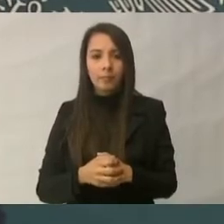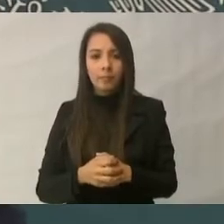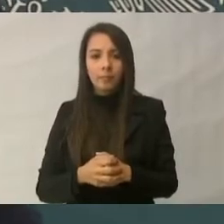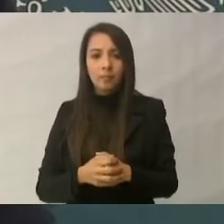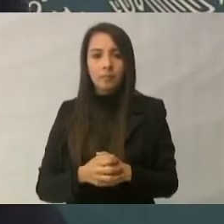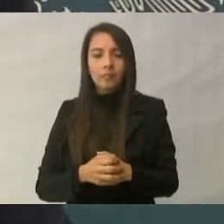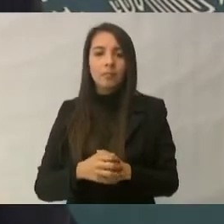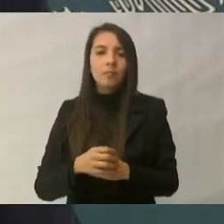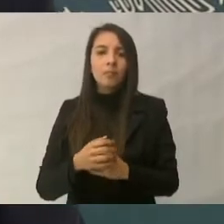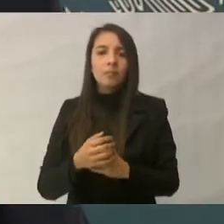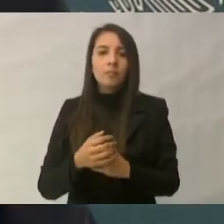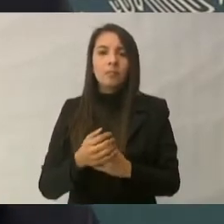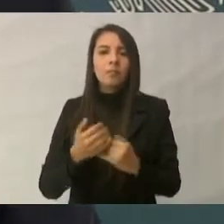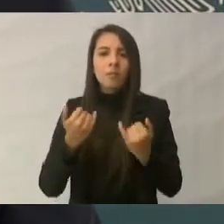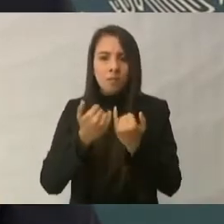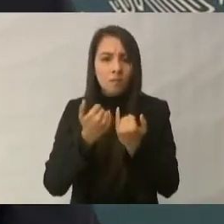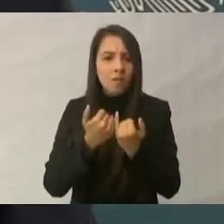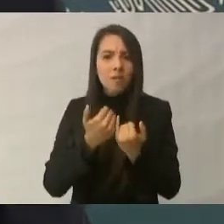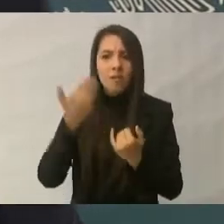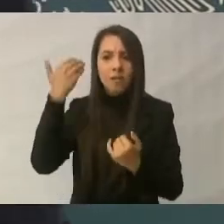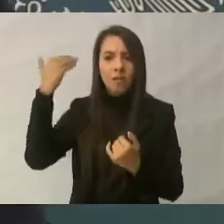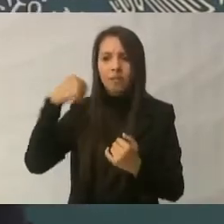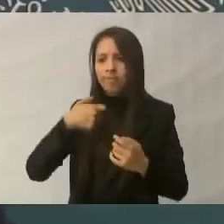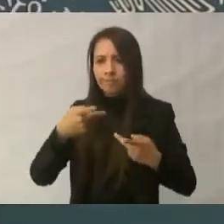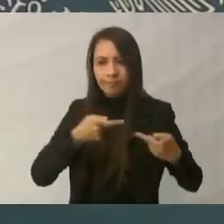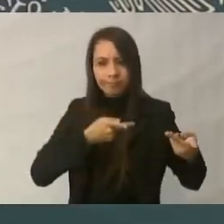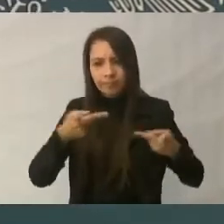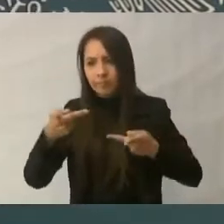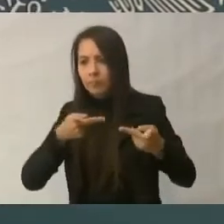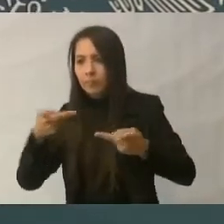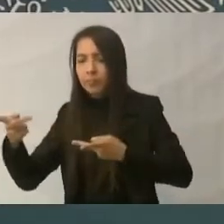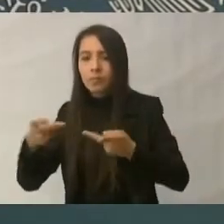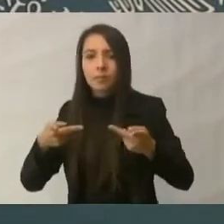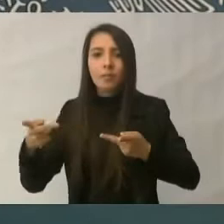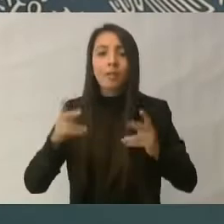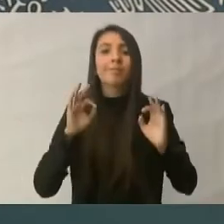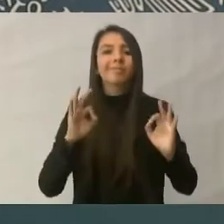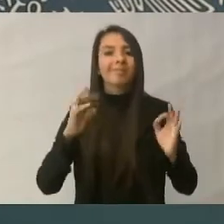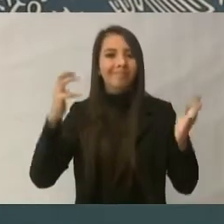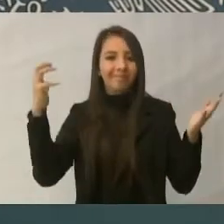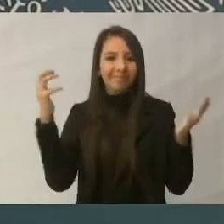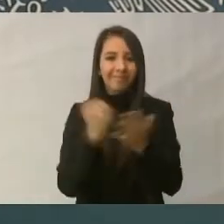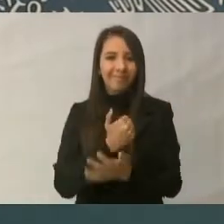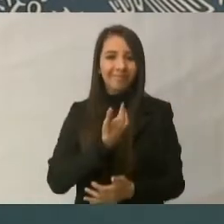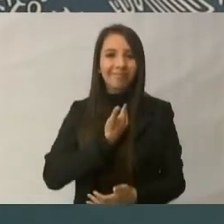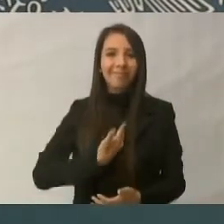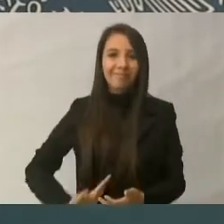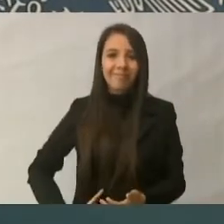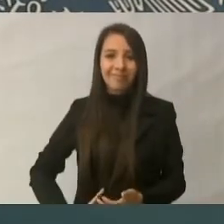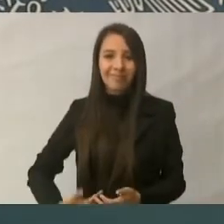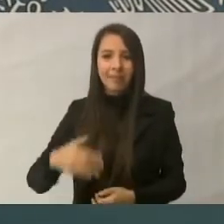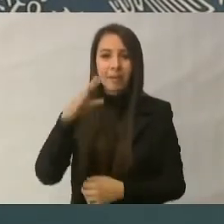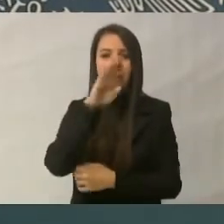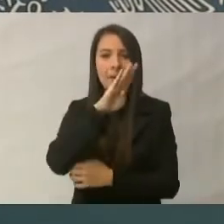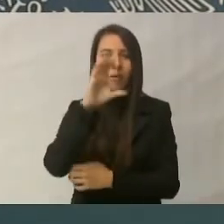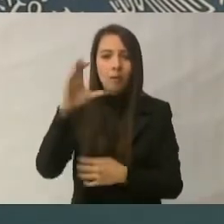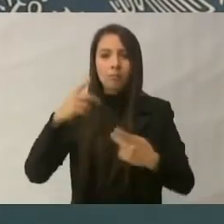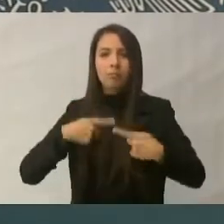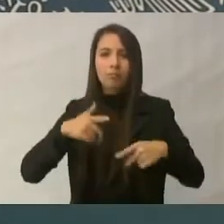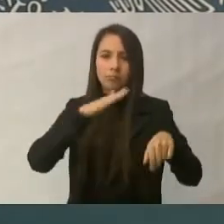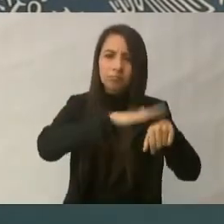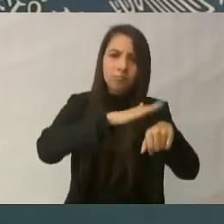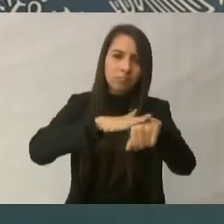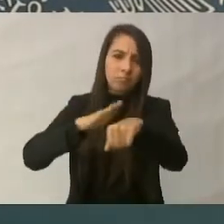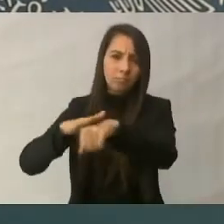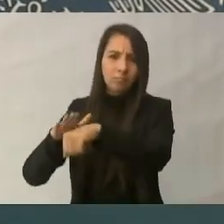estuvimos organizándonos hasta que se logró el triunfo y decirle a la gente de Baja California que no